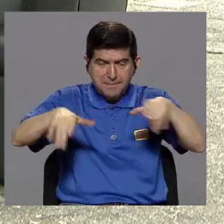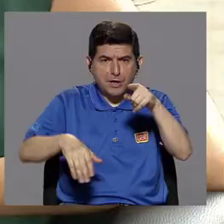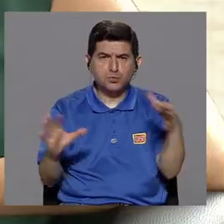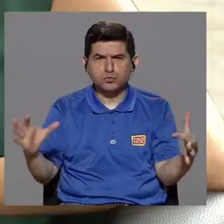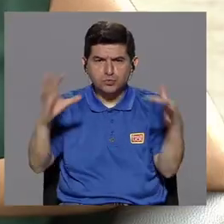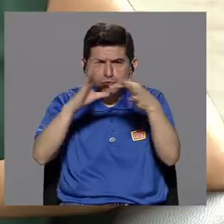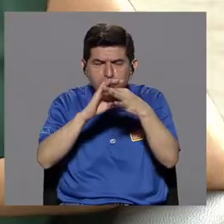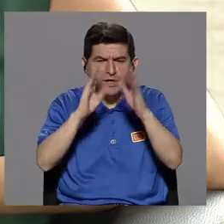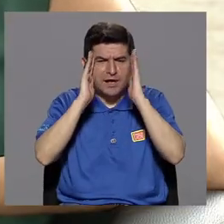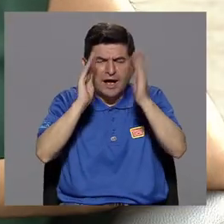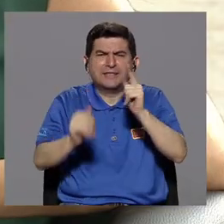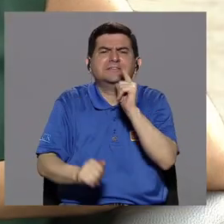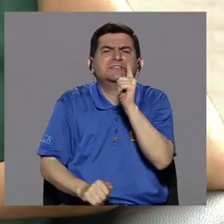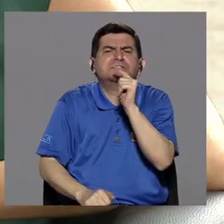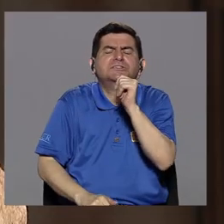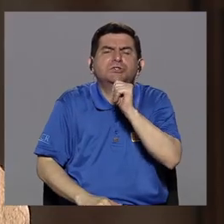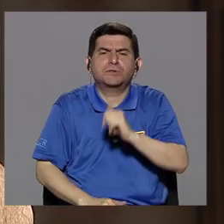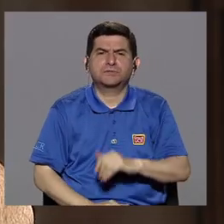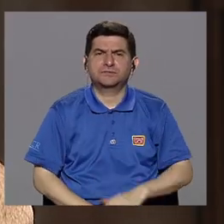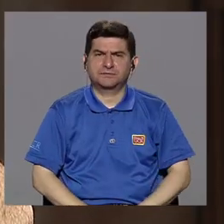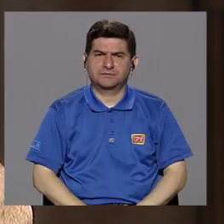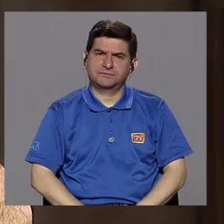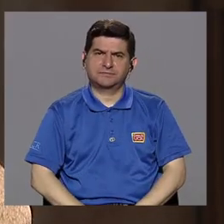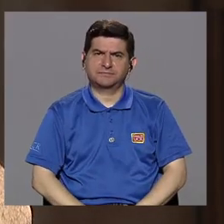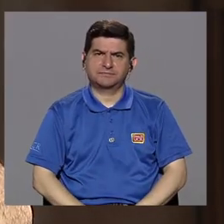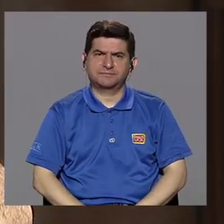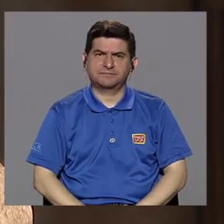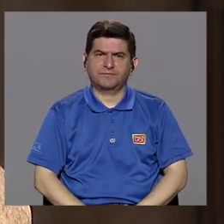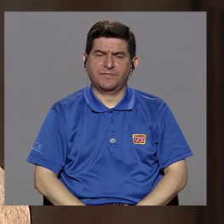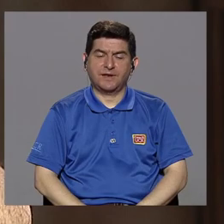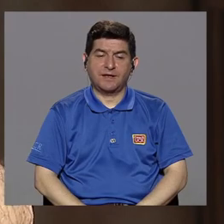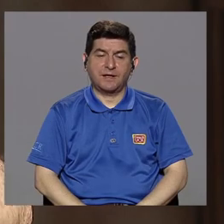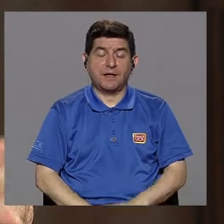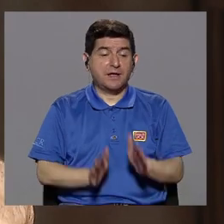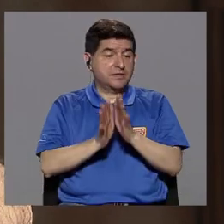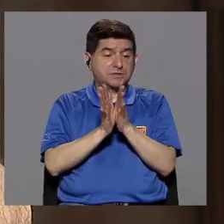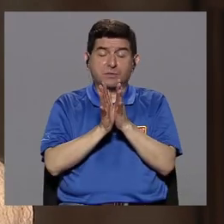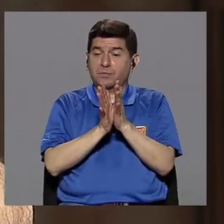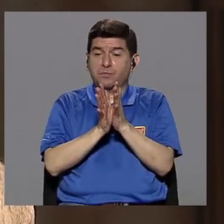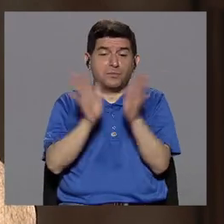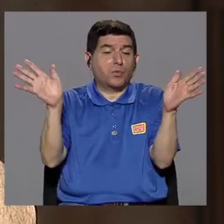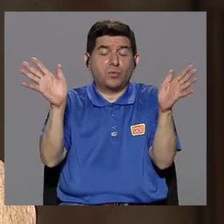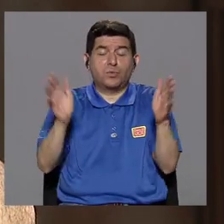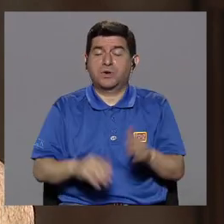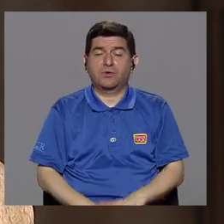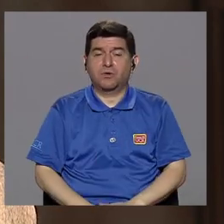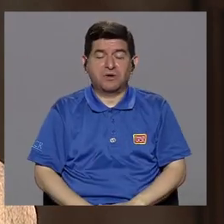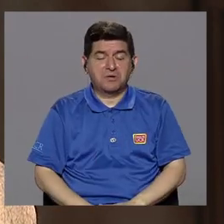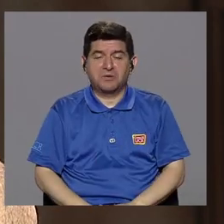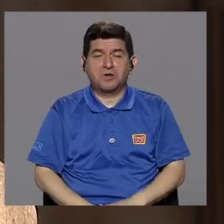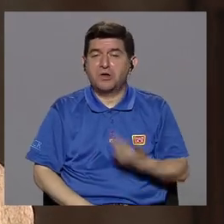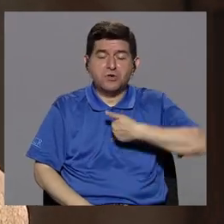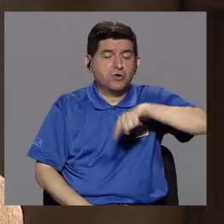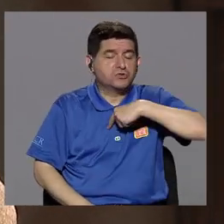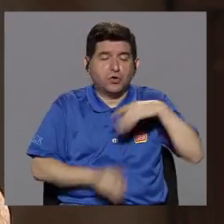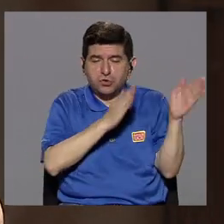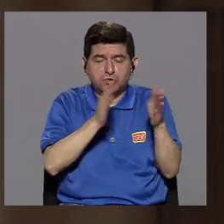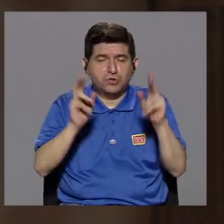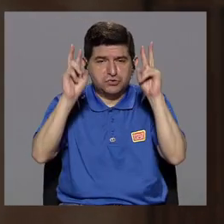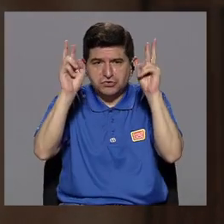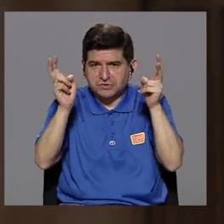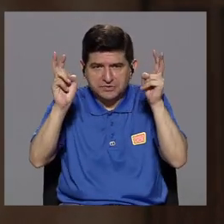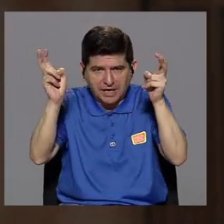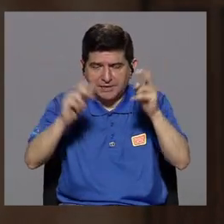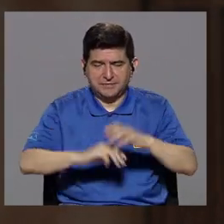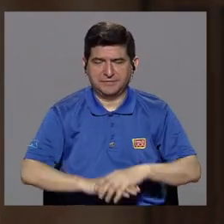coordina, ¿a quién va dirigido? Bueno, es público general, nosotros preparamos temas para